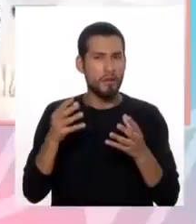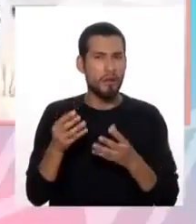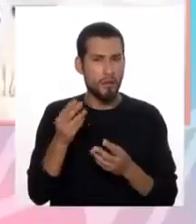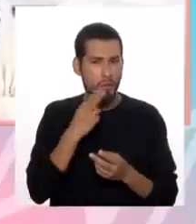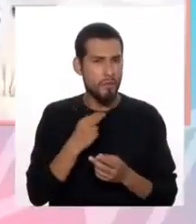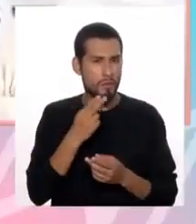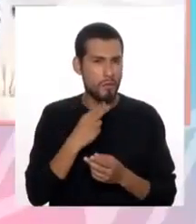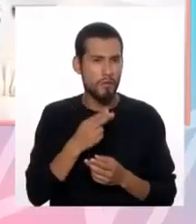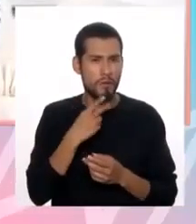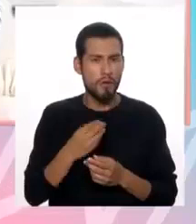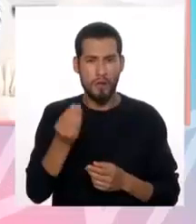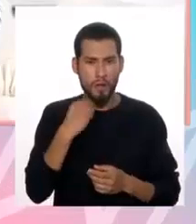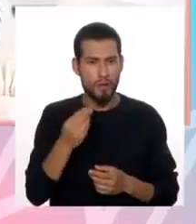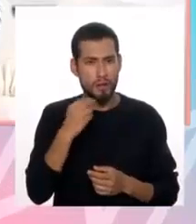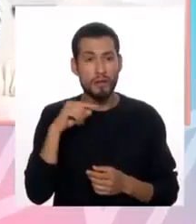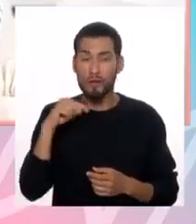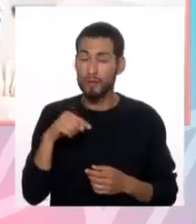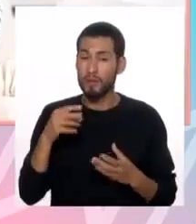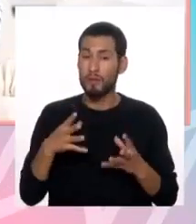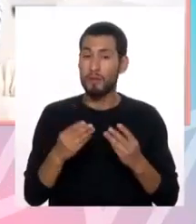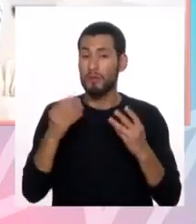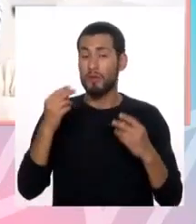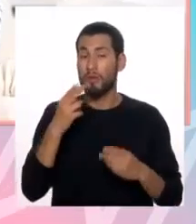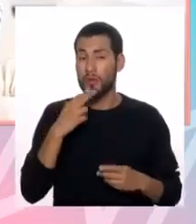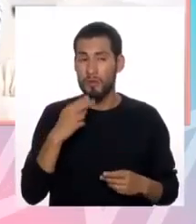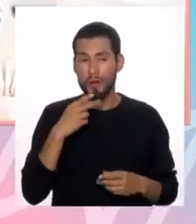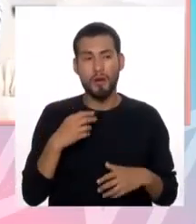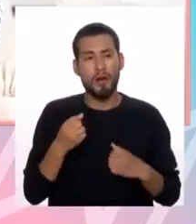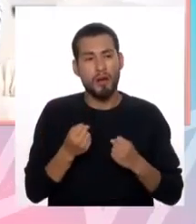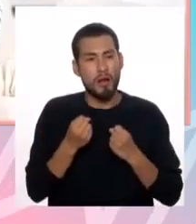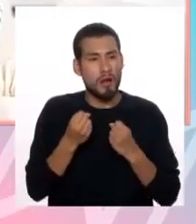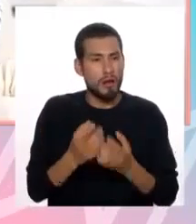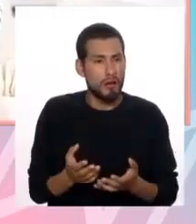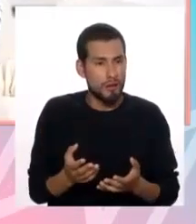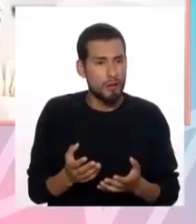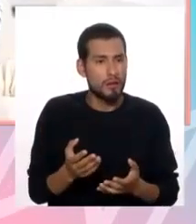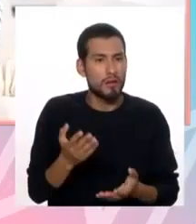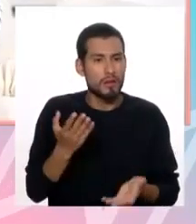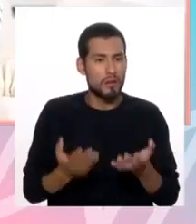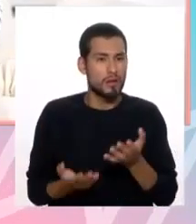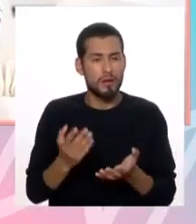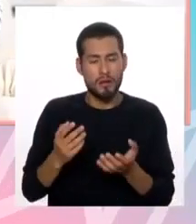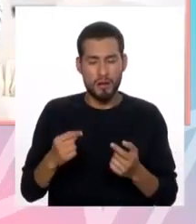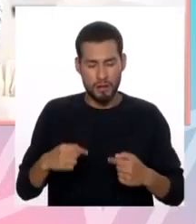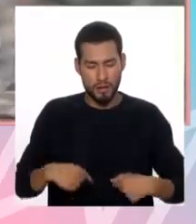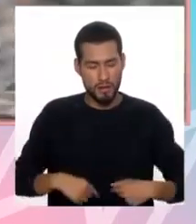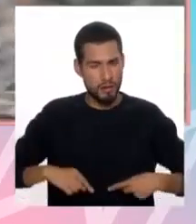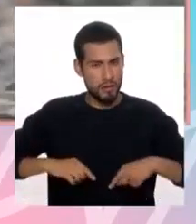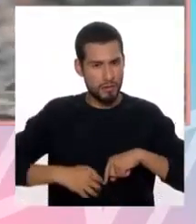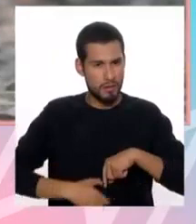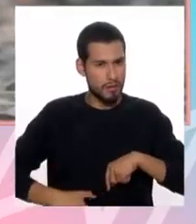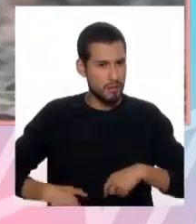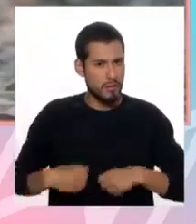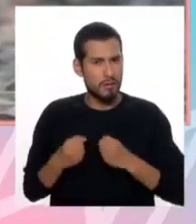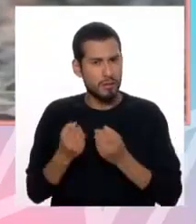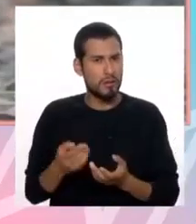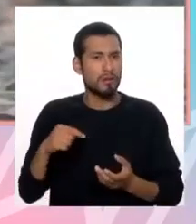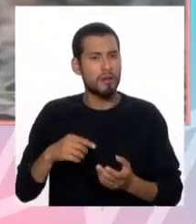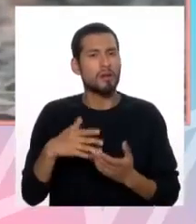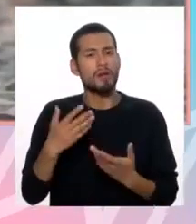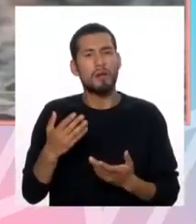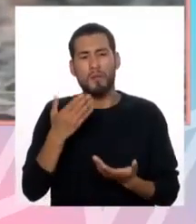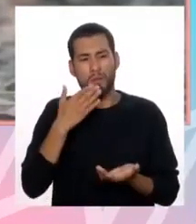dulces y probablemente ese exceso de dulces le esté propiciando alguna molestia gastrointestinal y le esté generando este